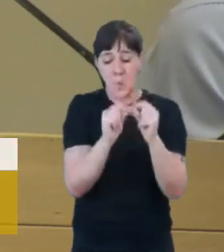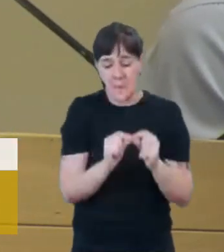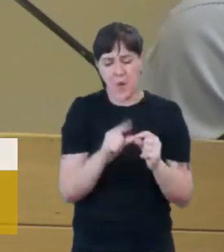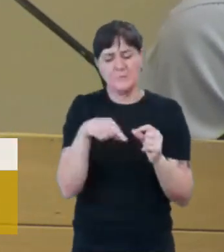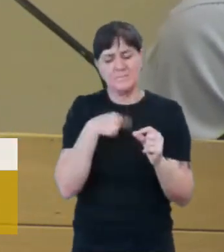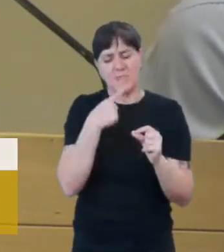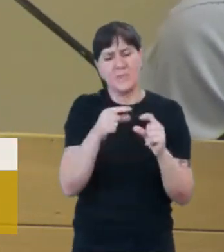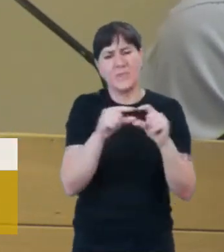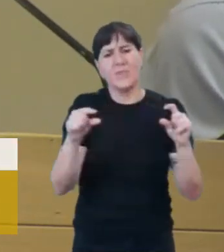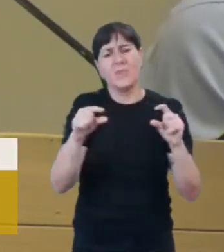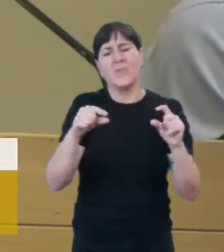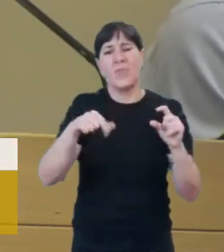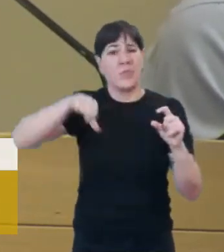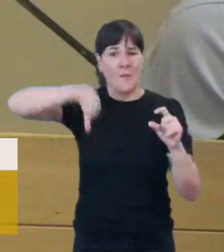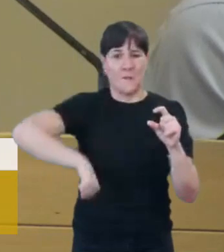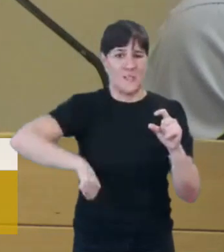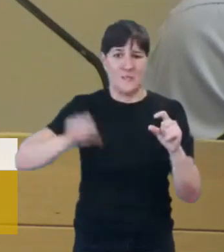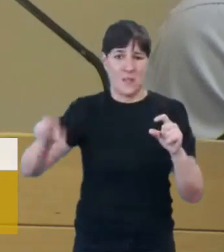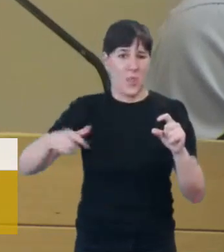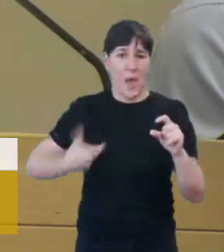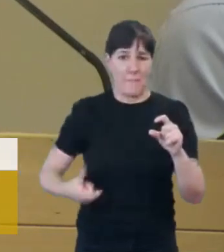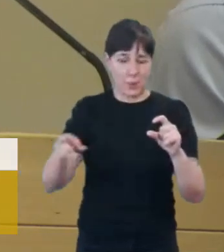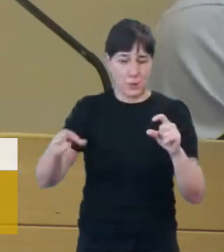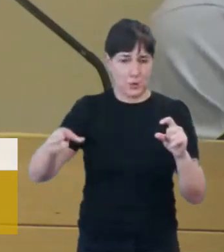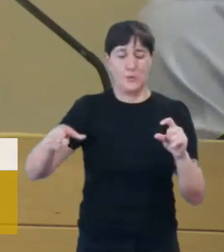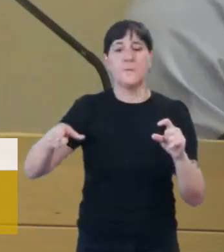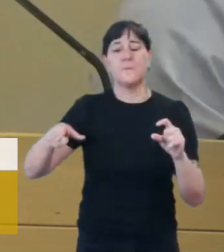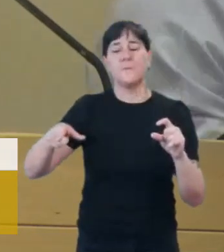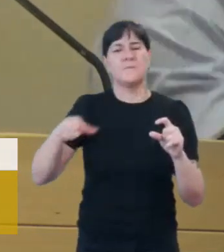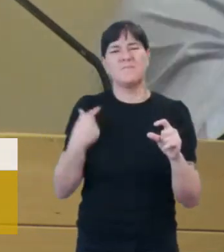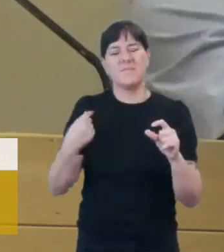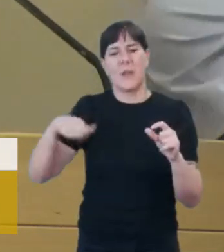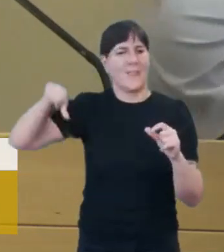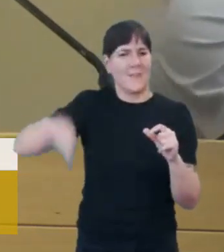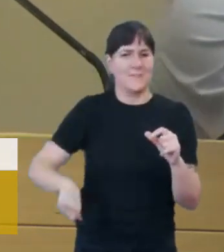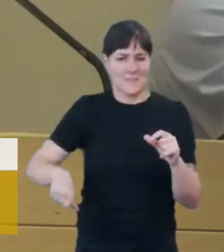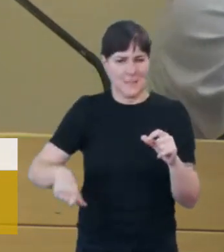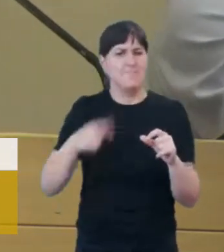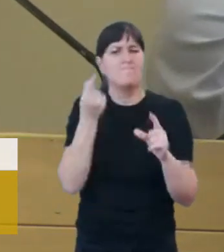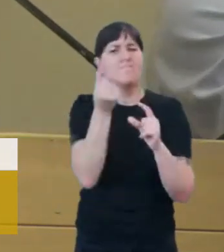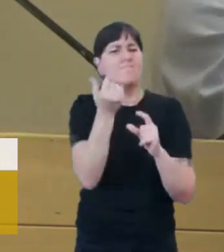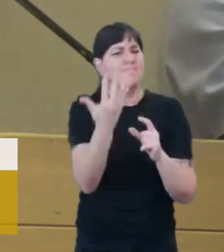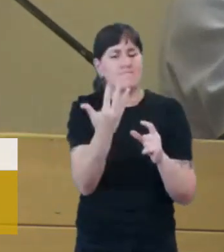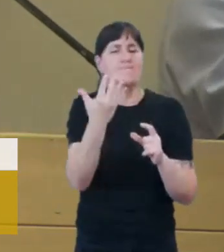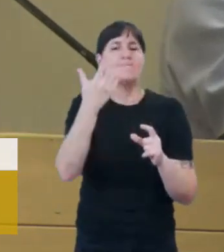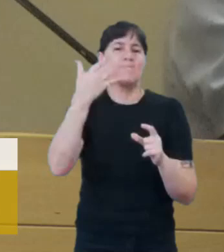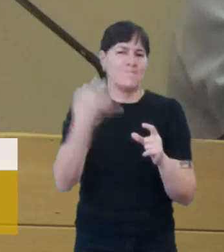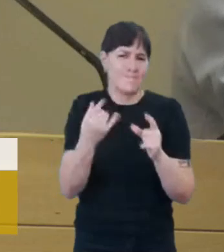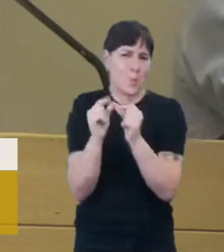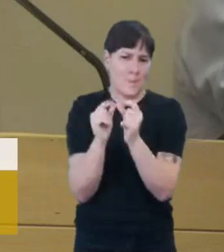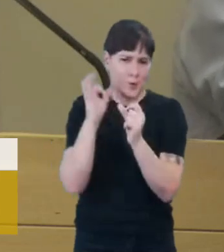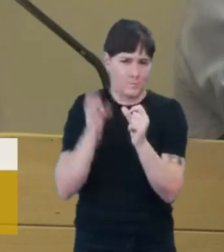de la APROS, APROS, el déficit de la APROS, es un déficit de 2.000, hablando siempre desde